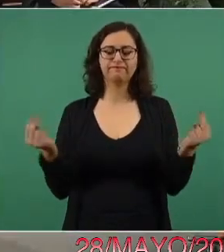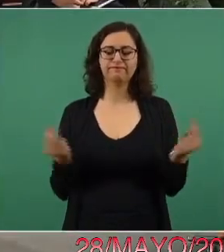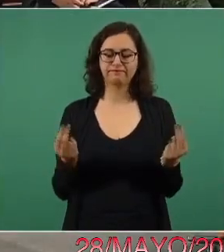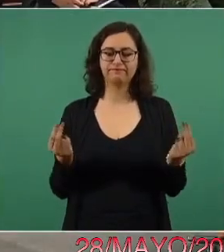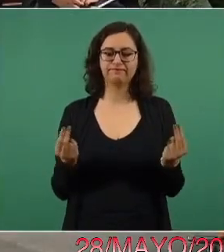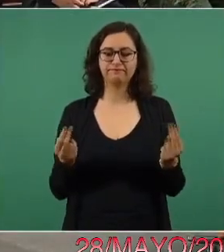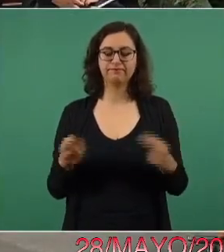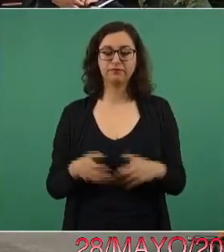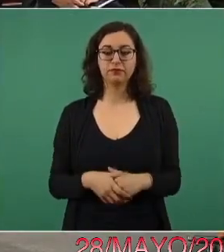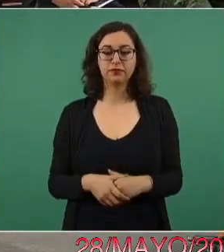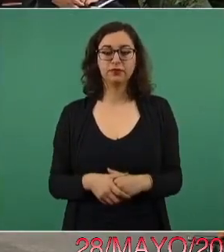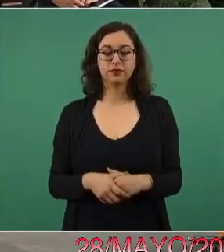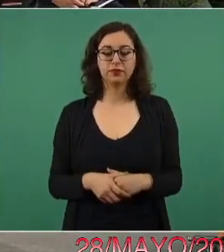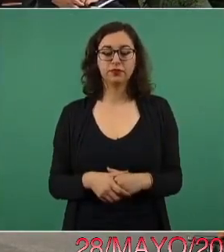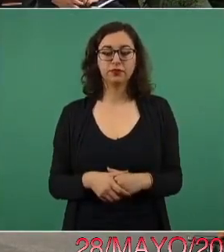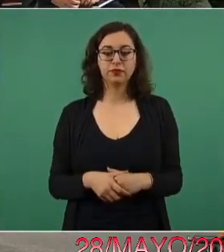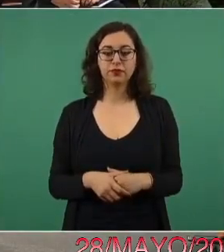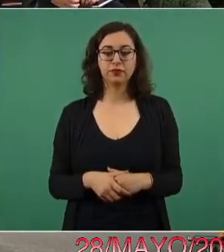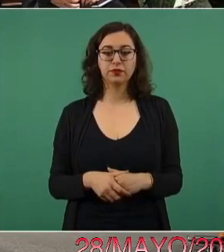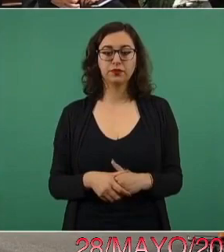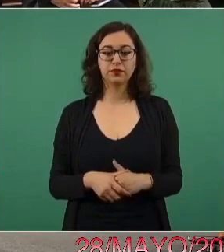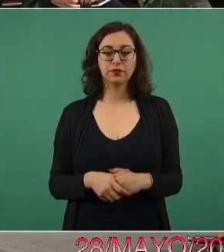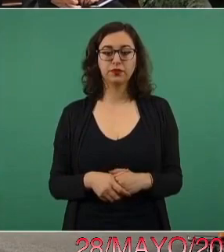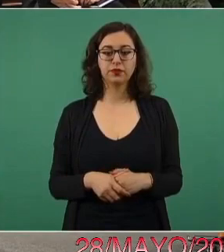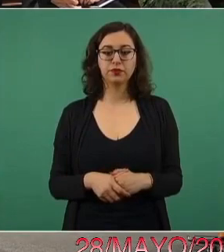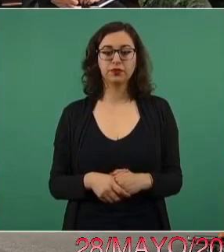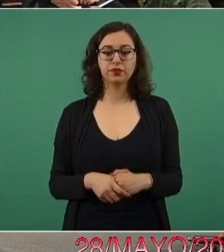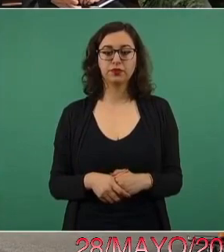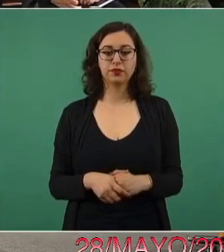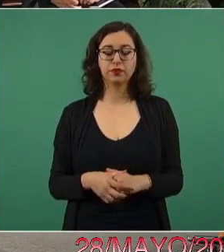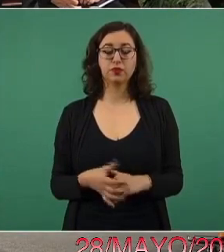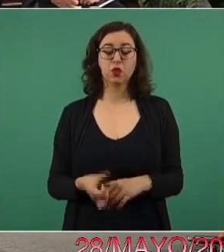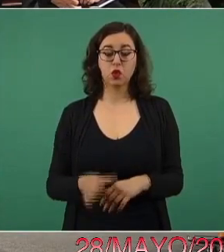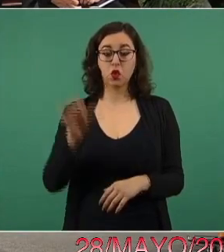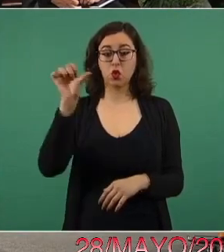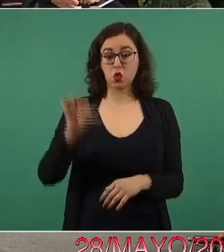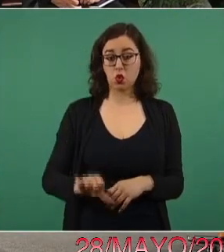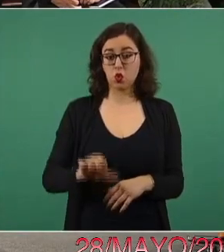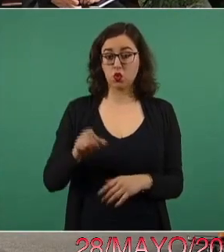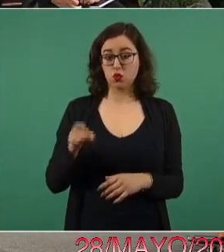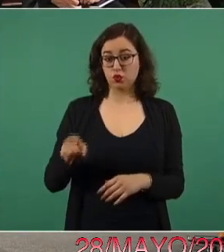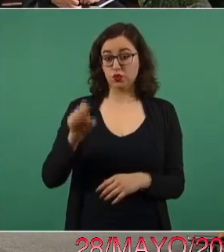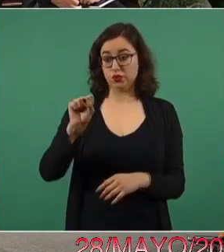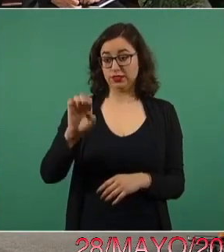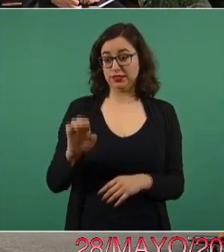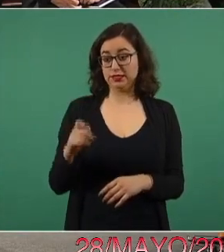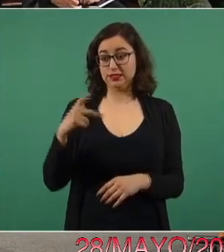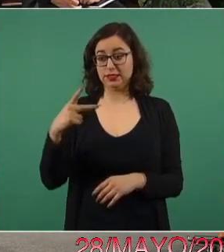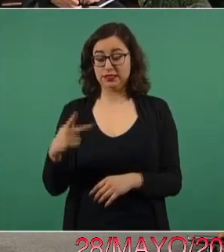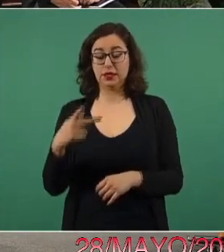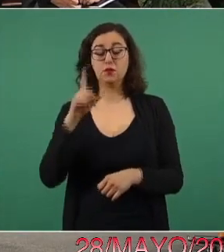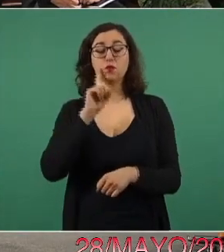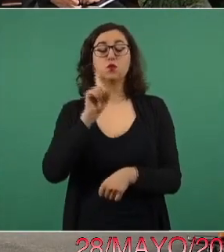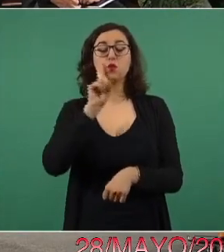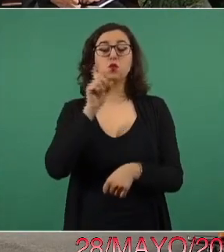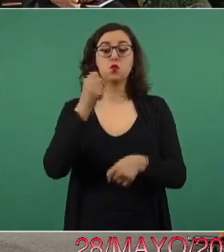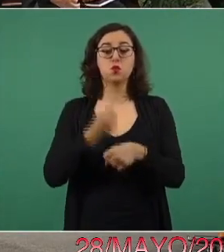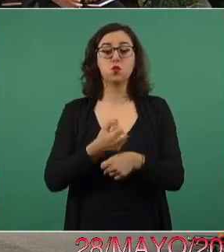Hoy la Secretaría de Educación Pública, la maestra